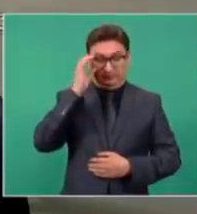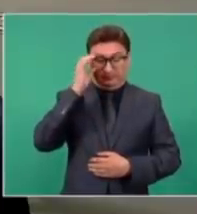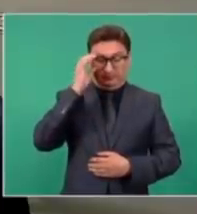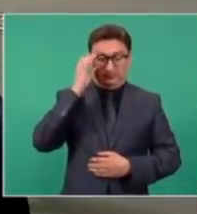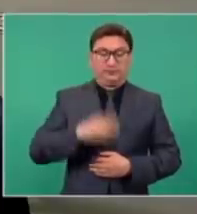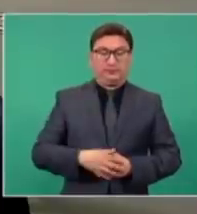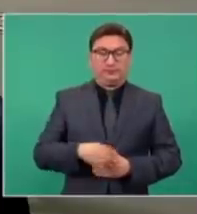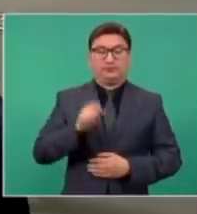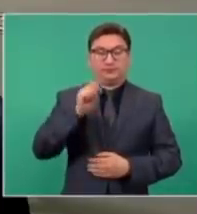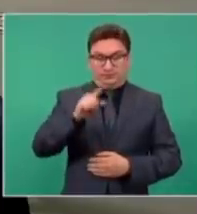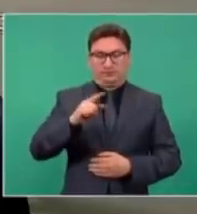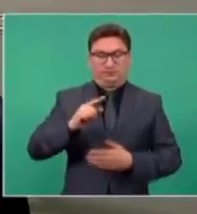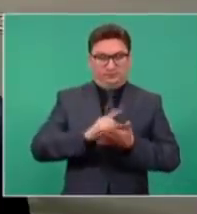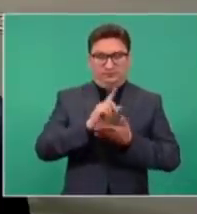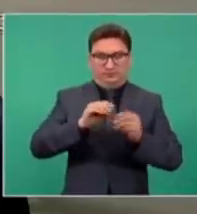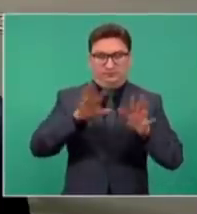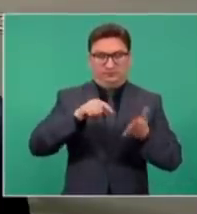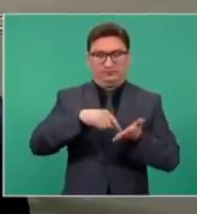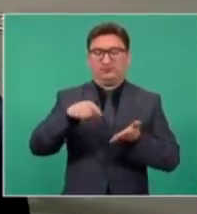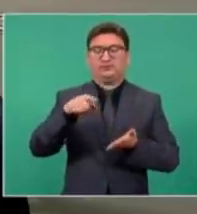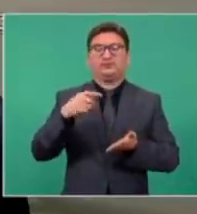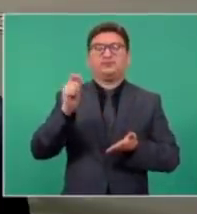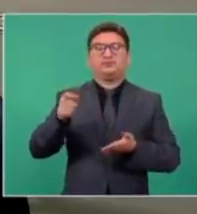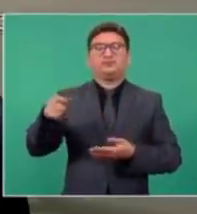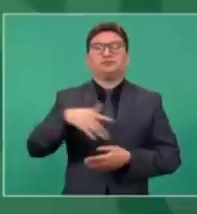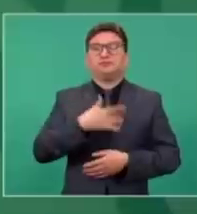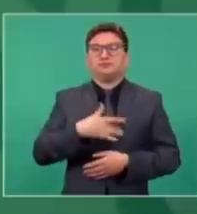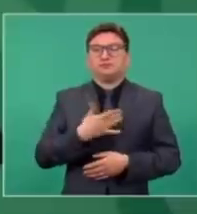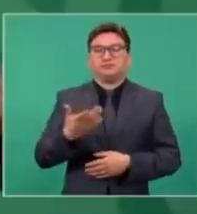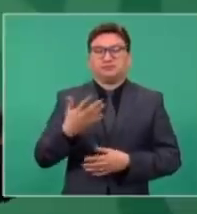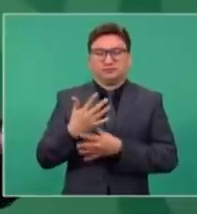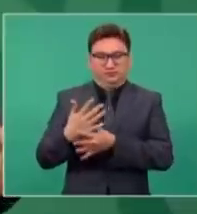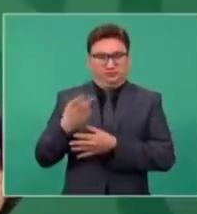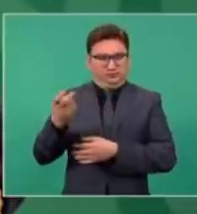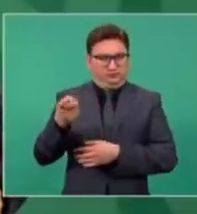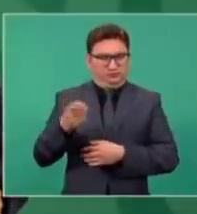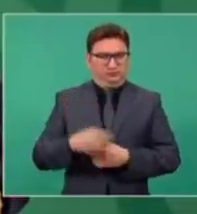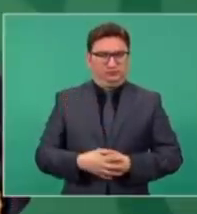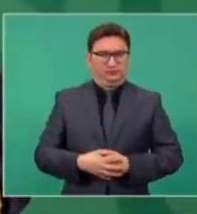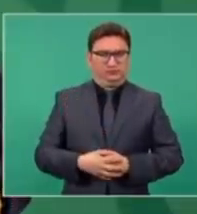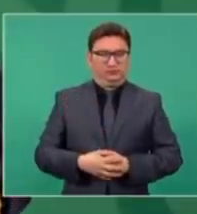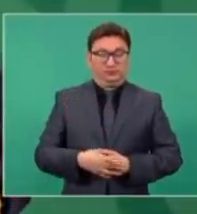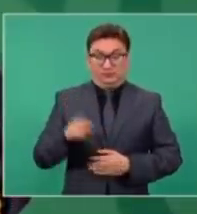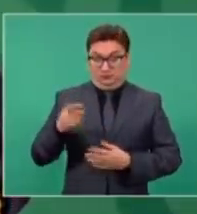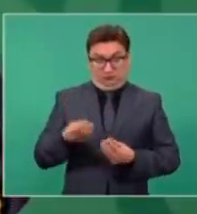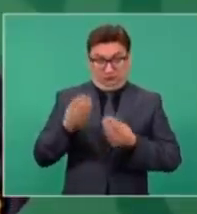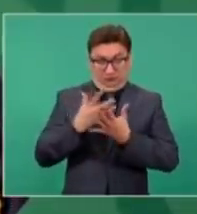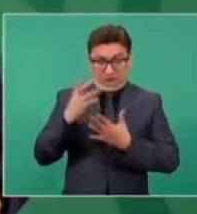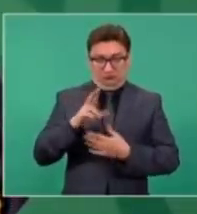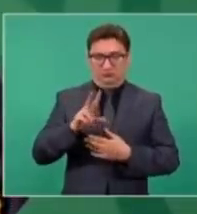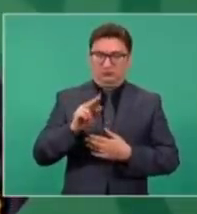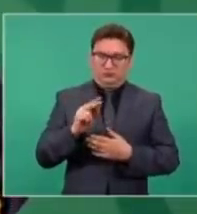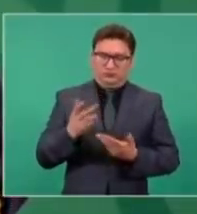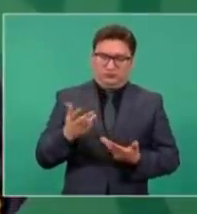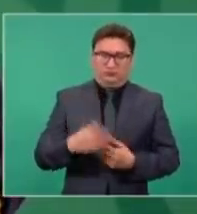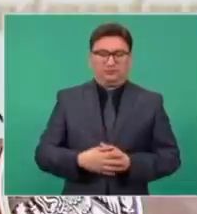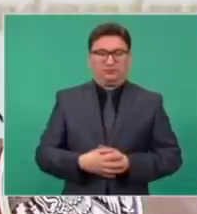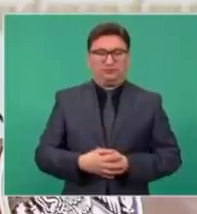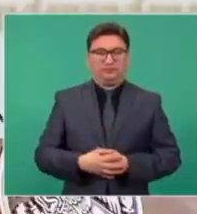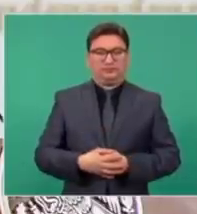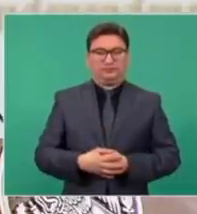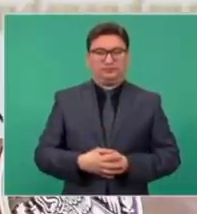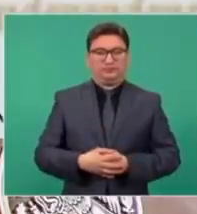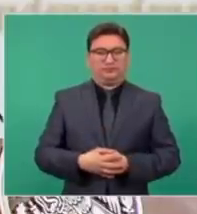Sí, de lo del INE, que consideraba que hasta eso no se excedió. O sea,